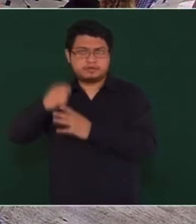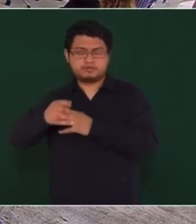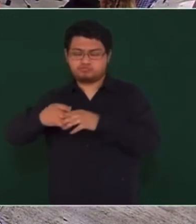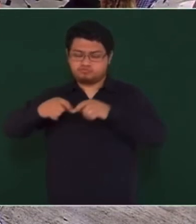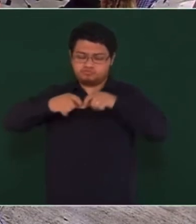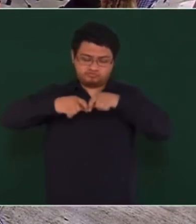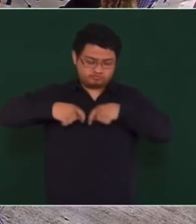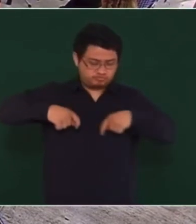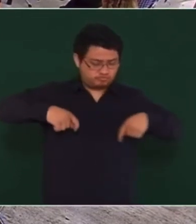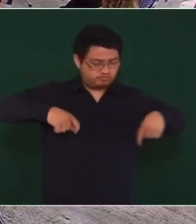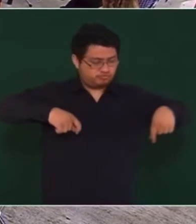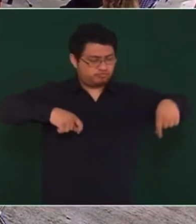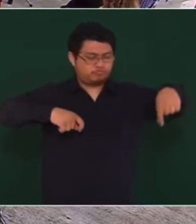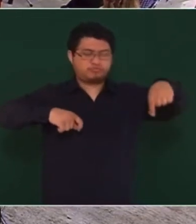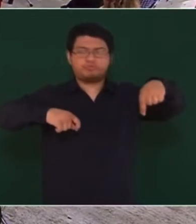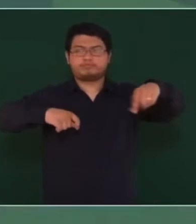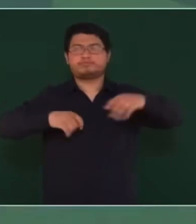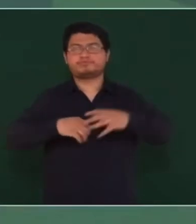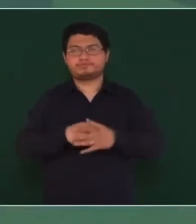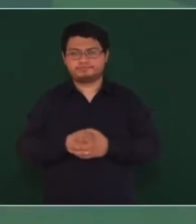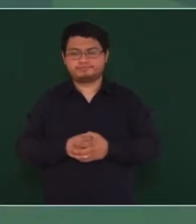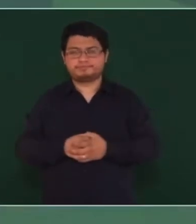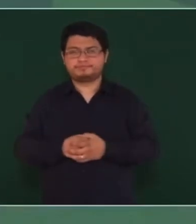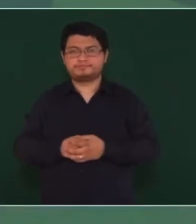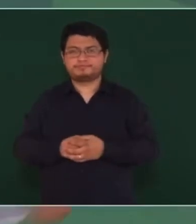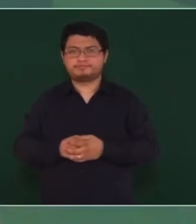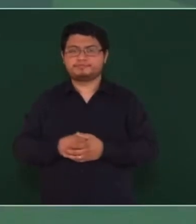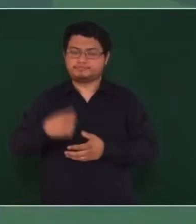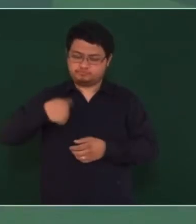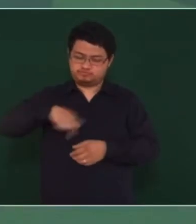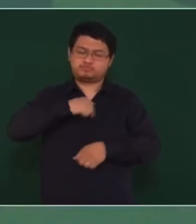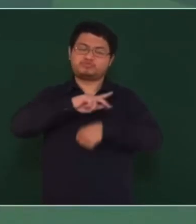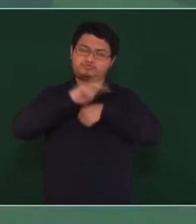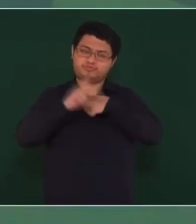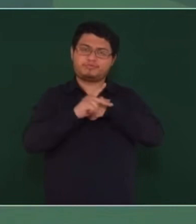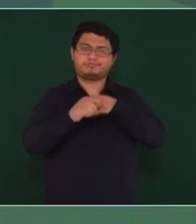petrolera de nuestro país.